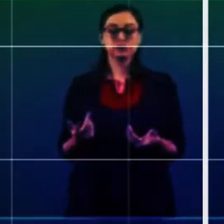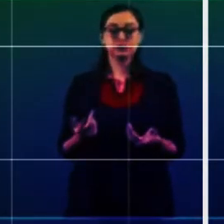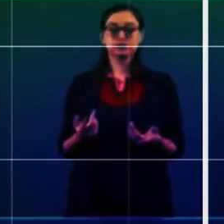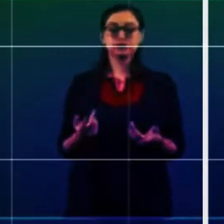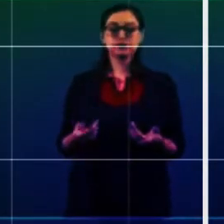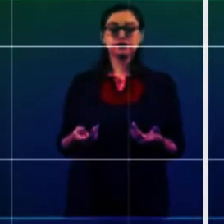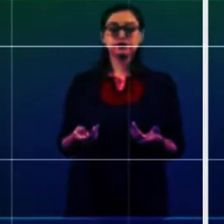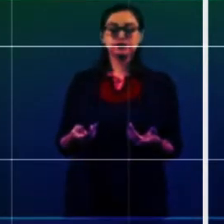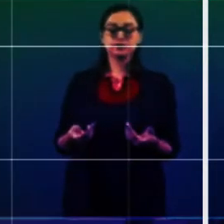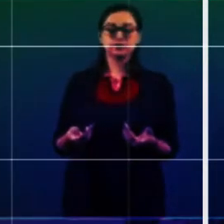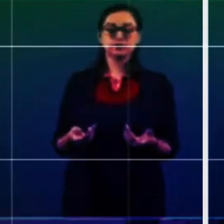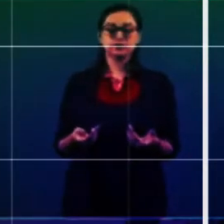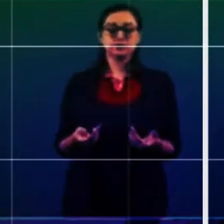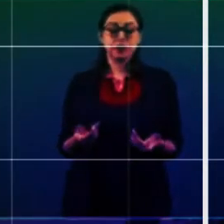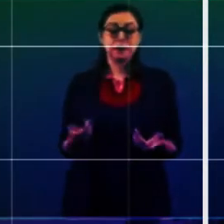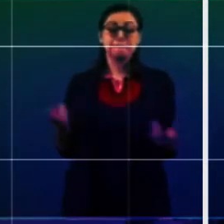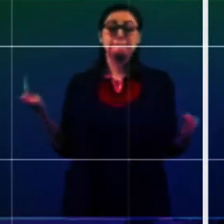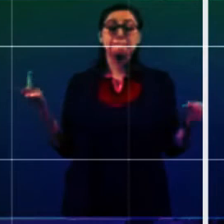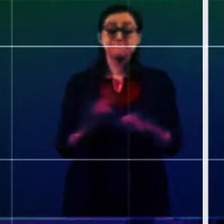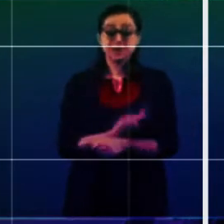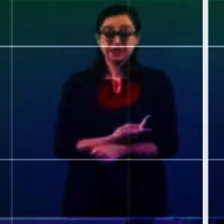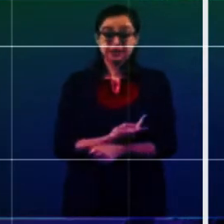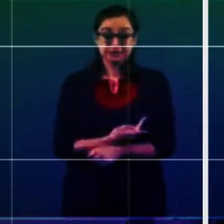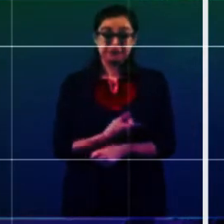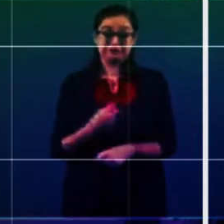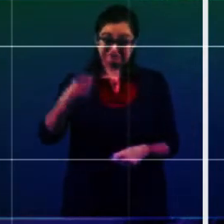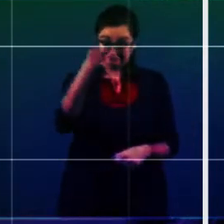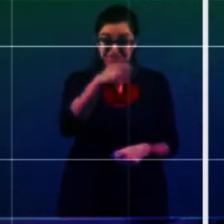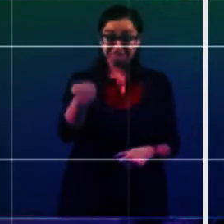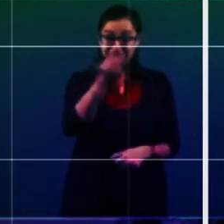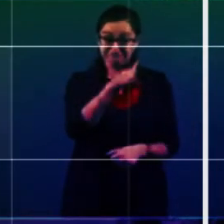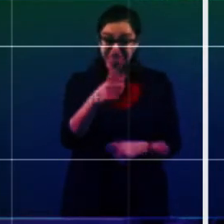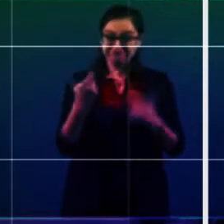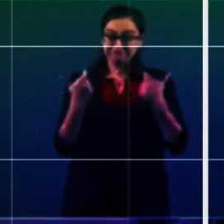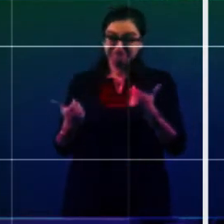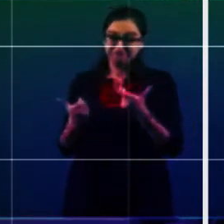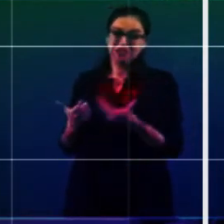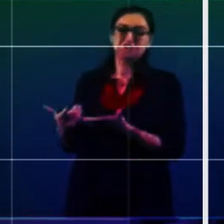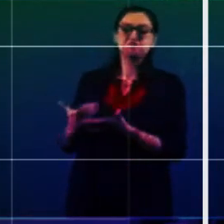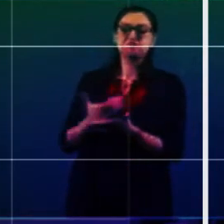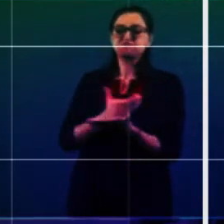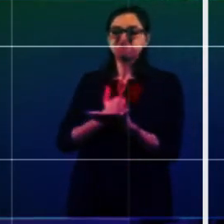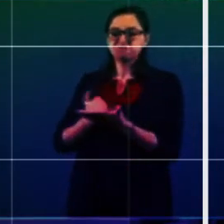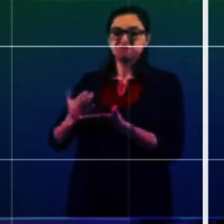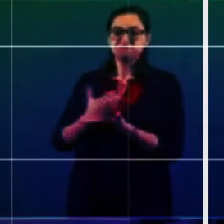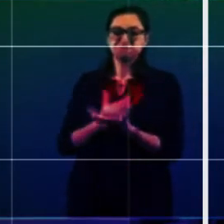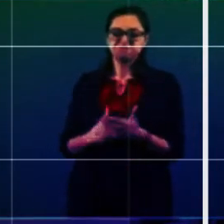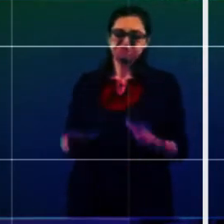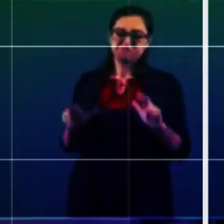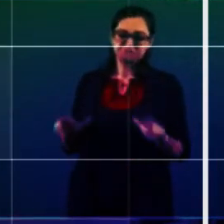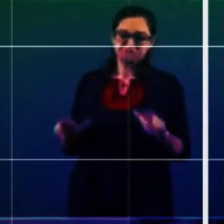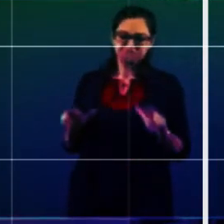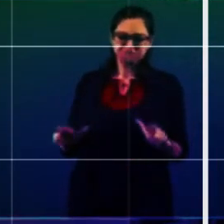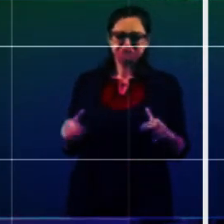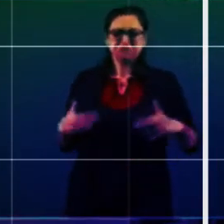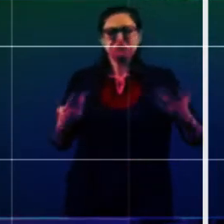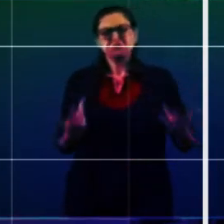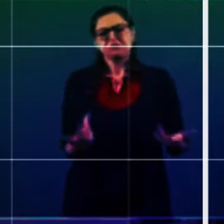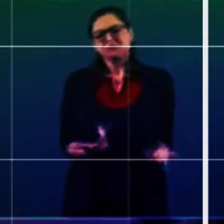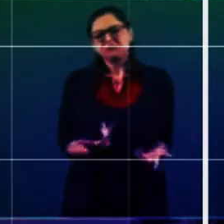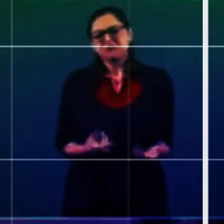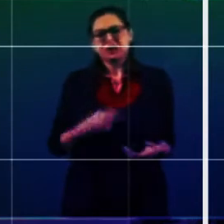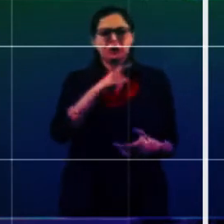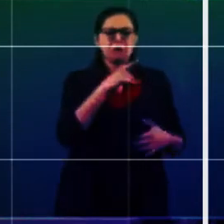obtenían jugosas ganancias, vendían medicinas,